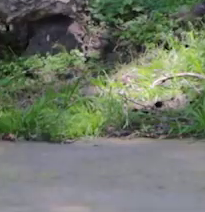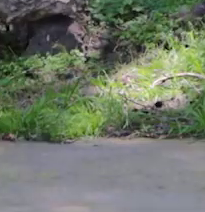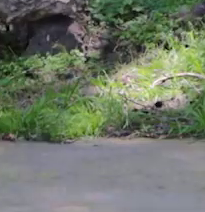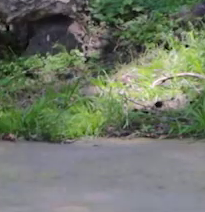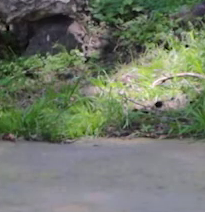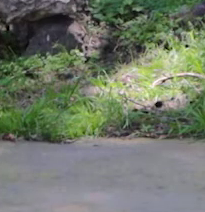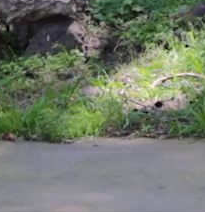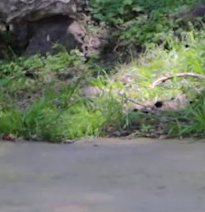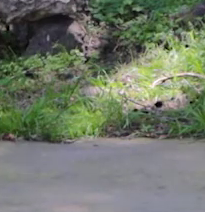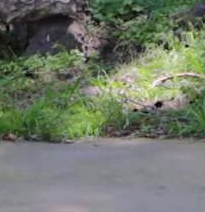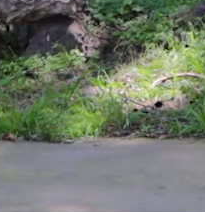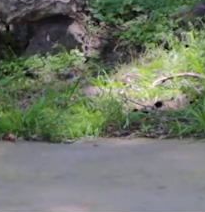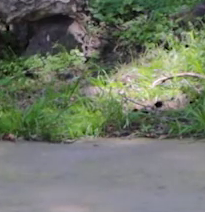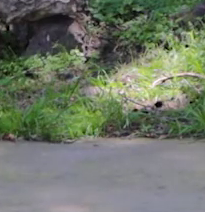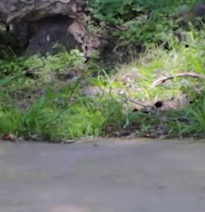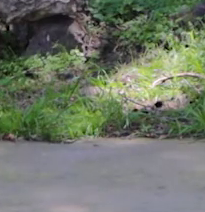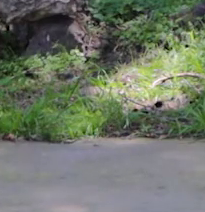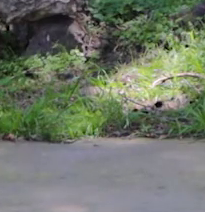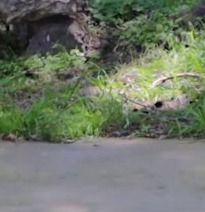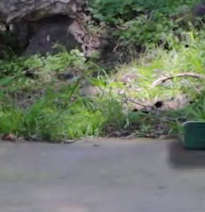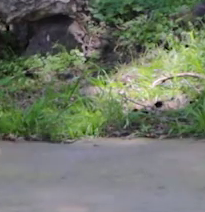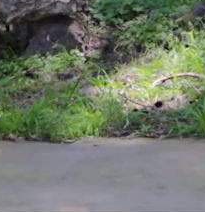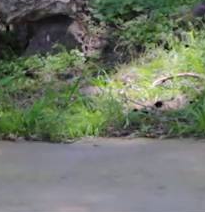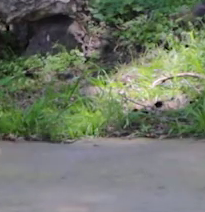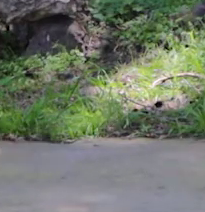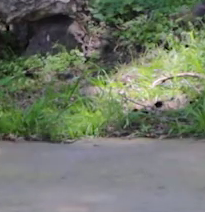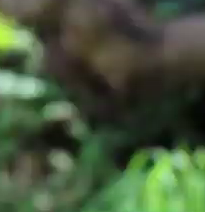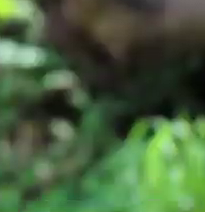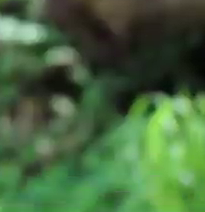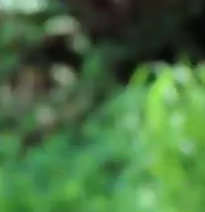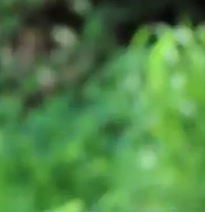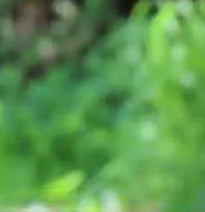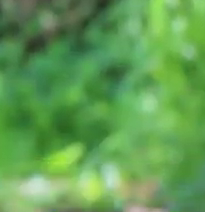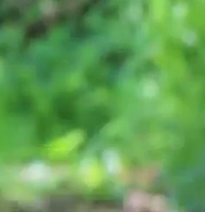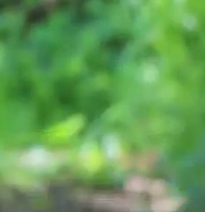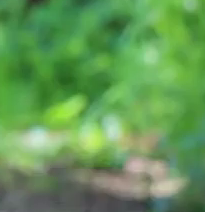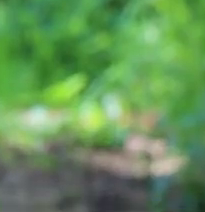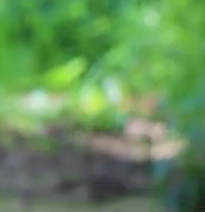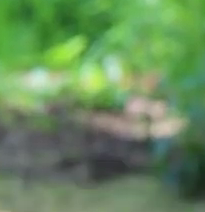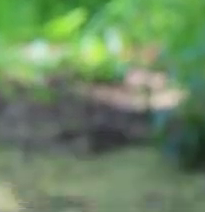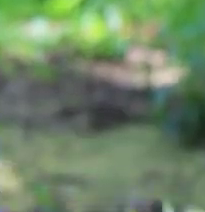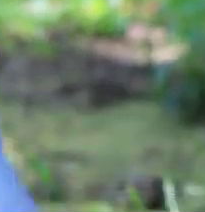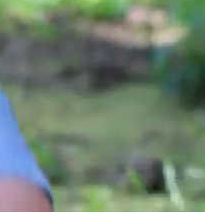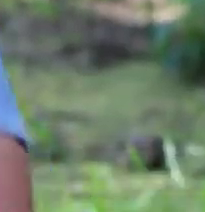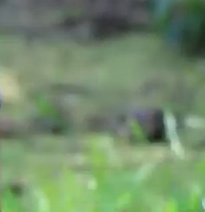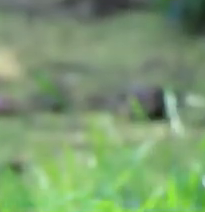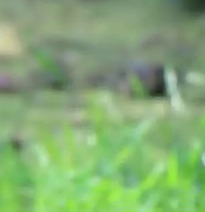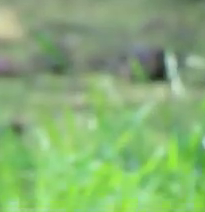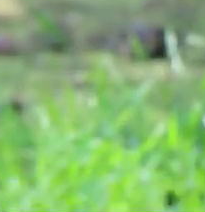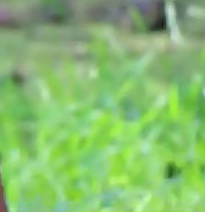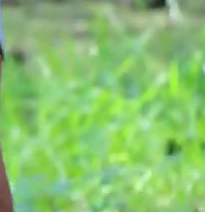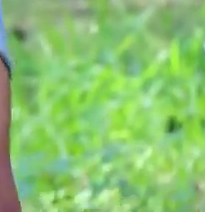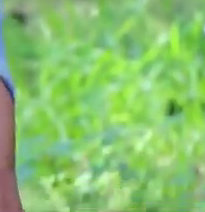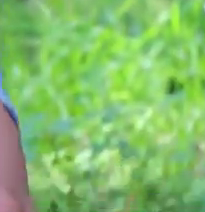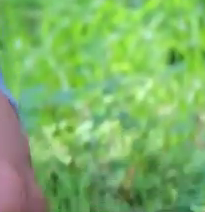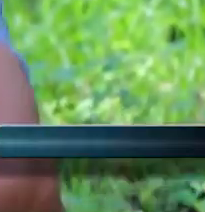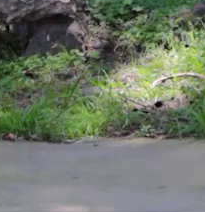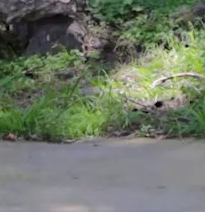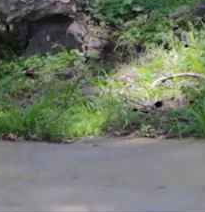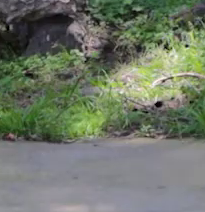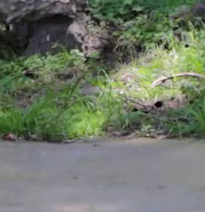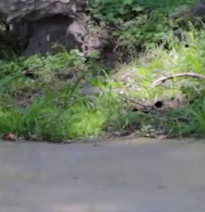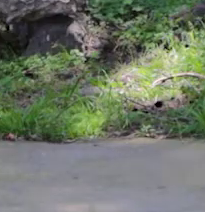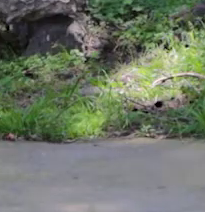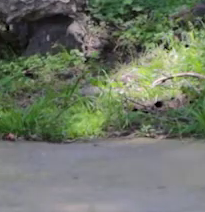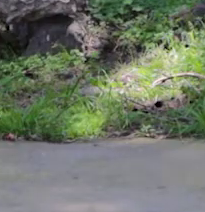flexionamos, muy bien, exactamente ahí, muy bien hecho, ahí bien, una más, bien, otra